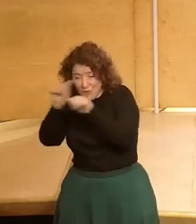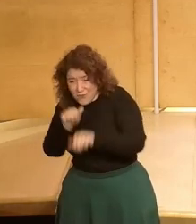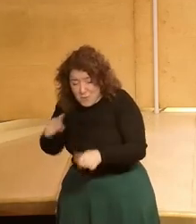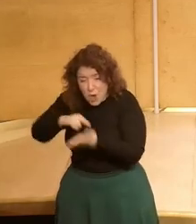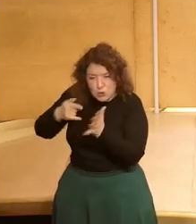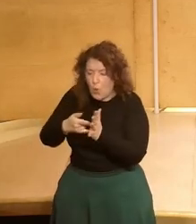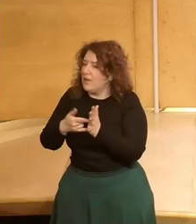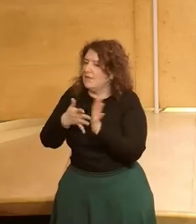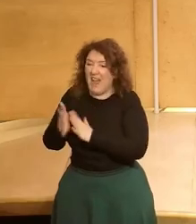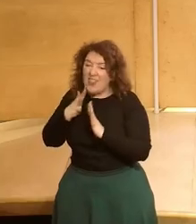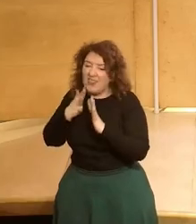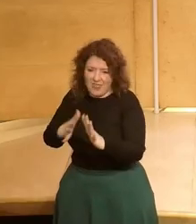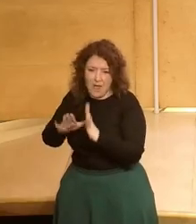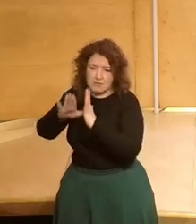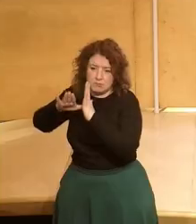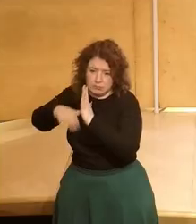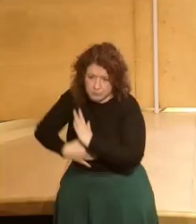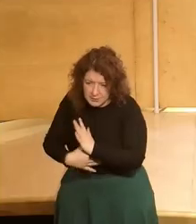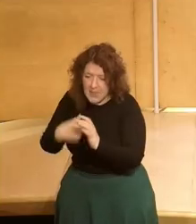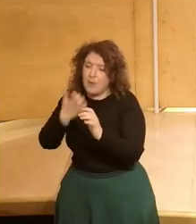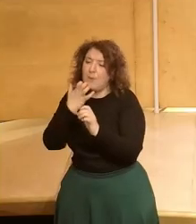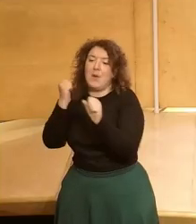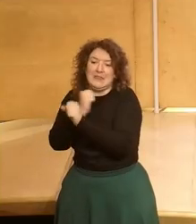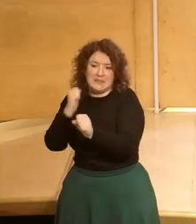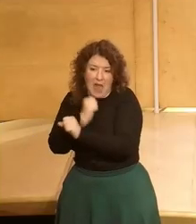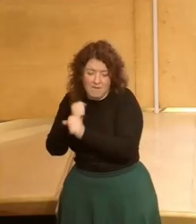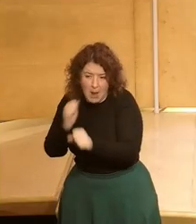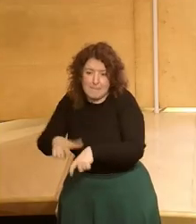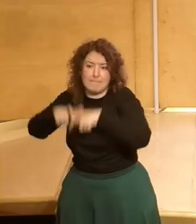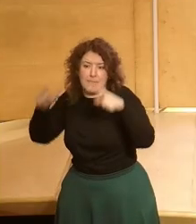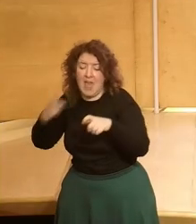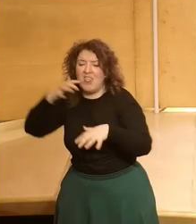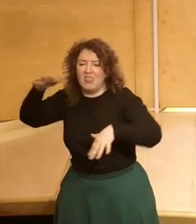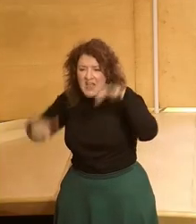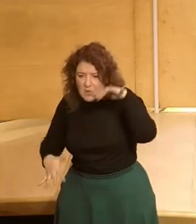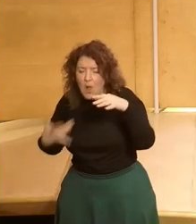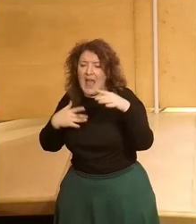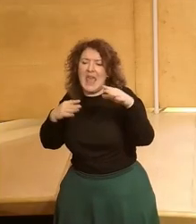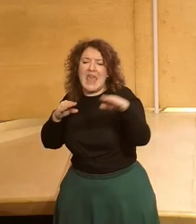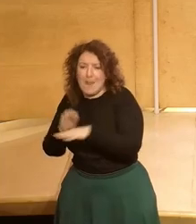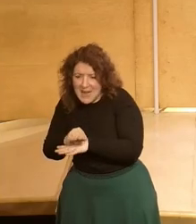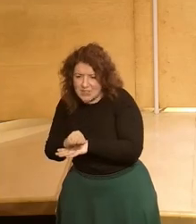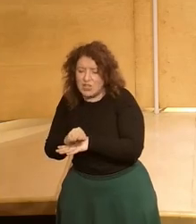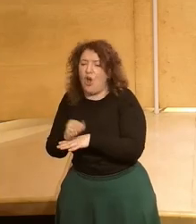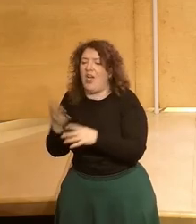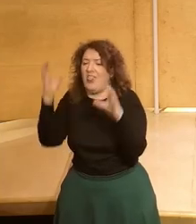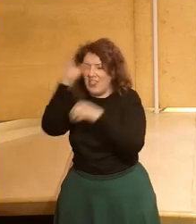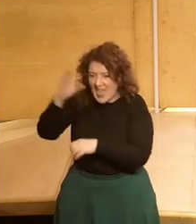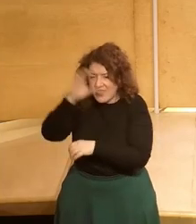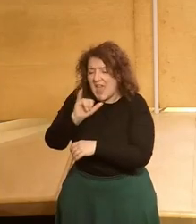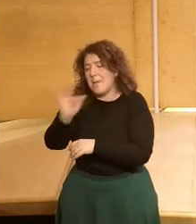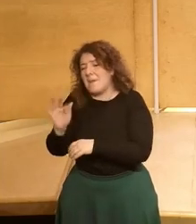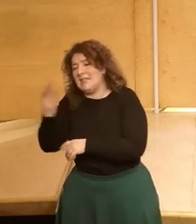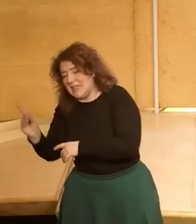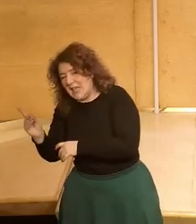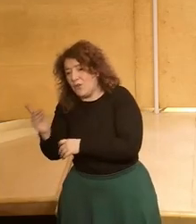10 años en términos de recuperación del empleo en términos de desigualdad en términos de inversión en términos de ciencia de I más D